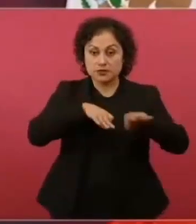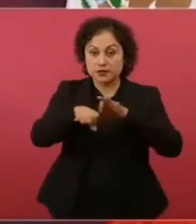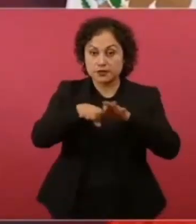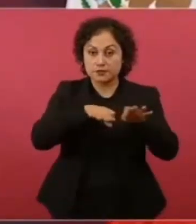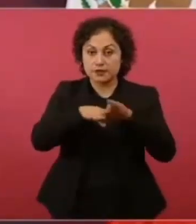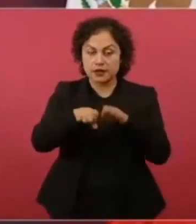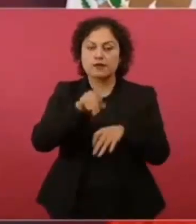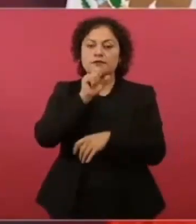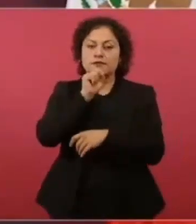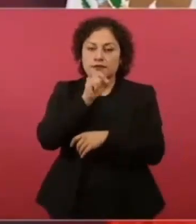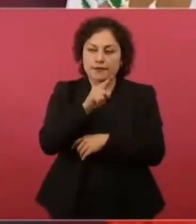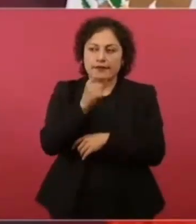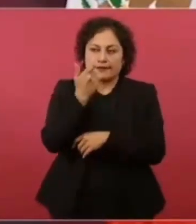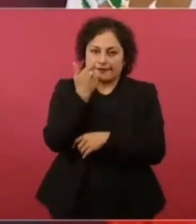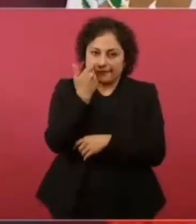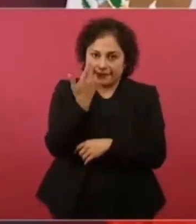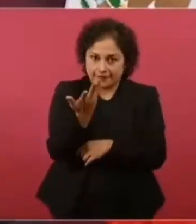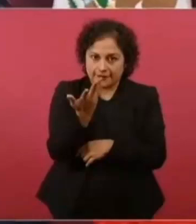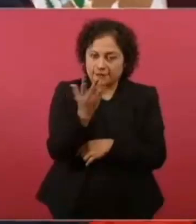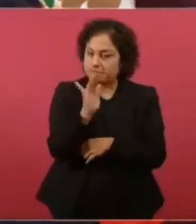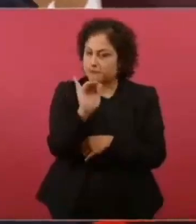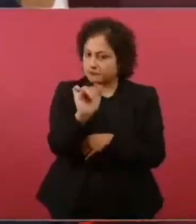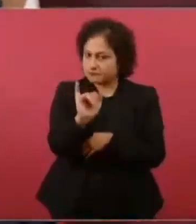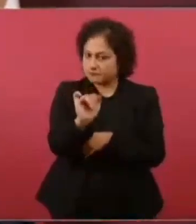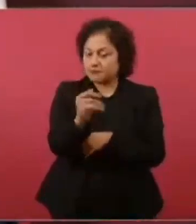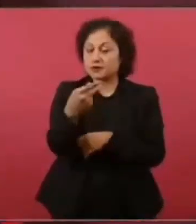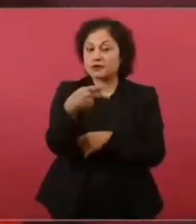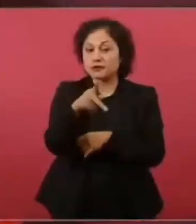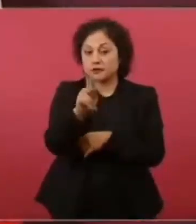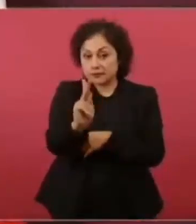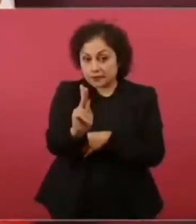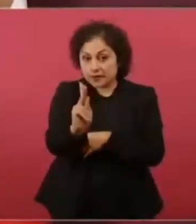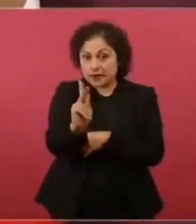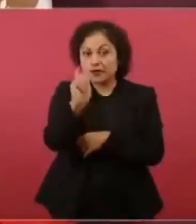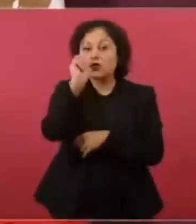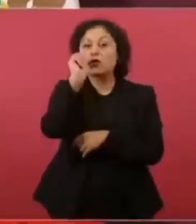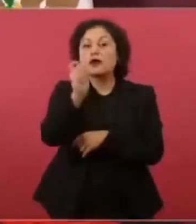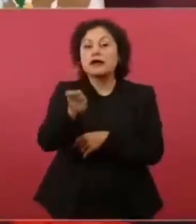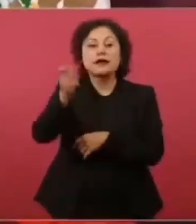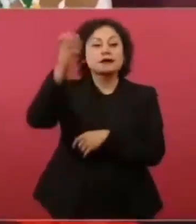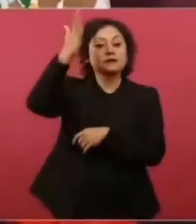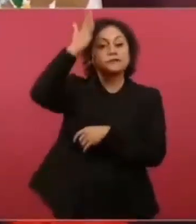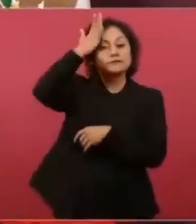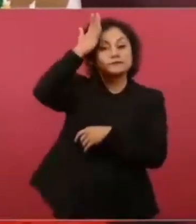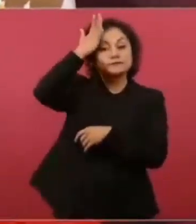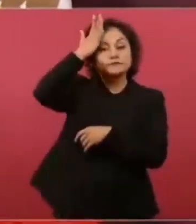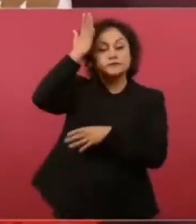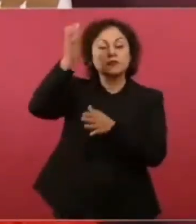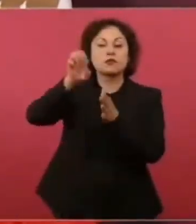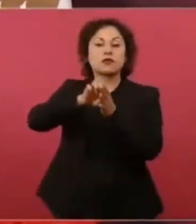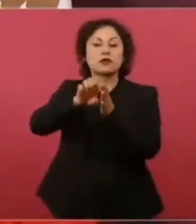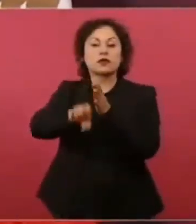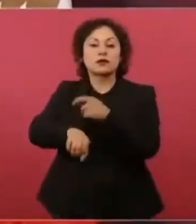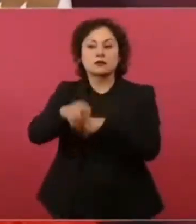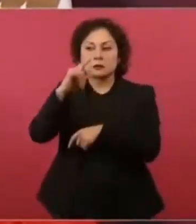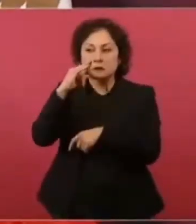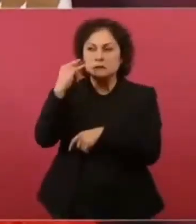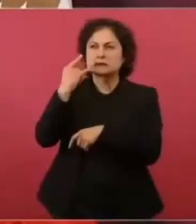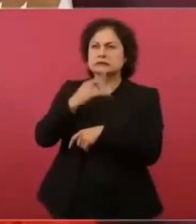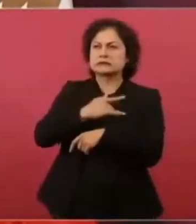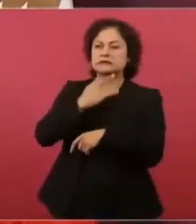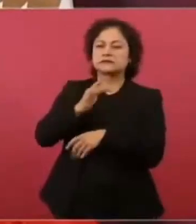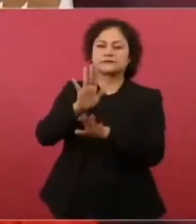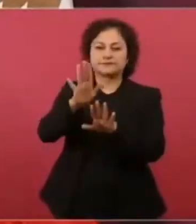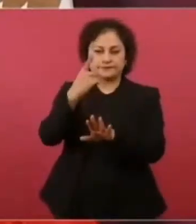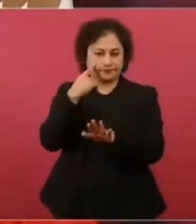Pero, este, dirigentes agraviados. Es como lo